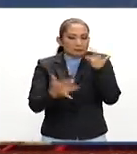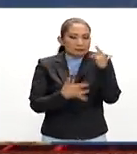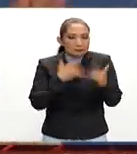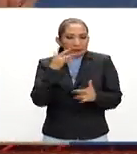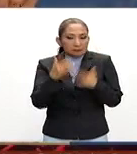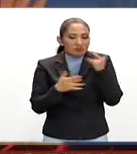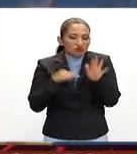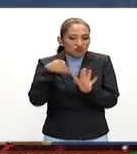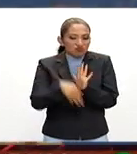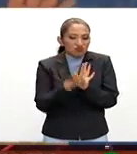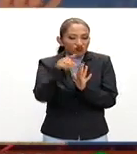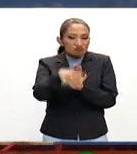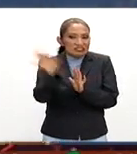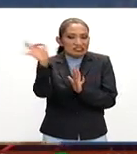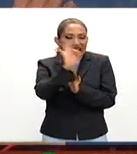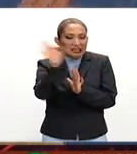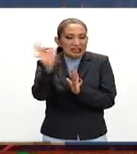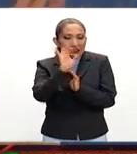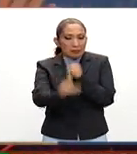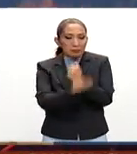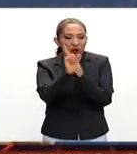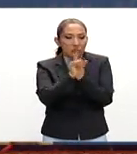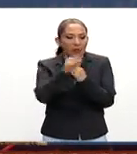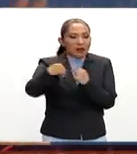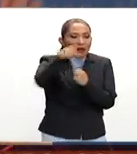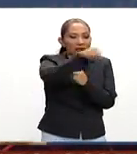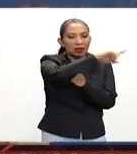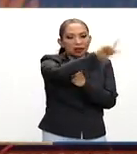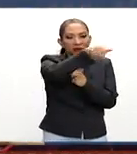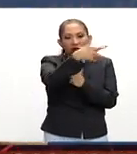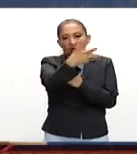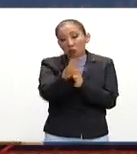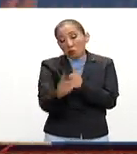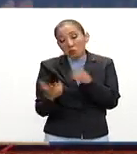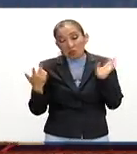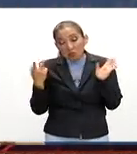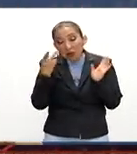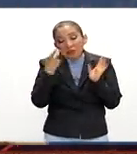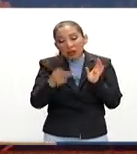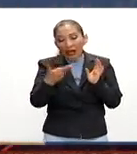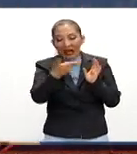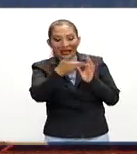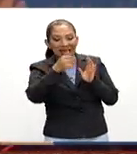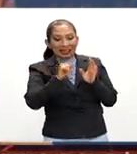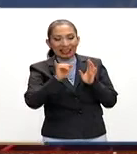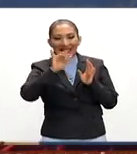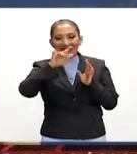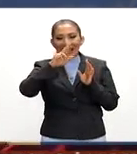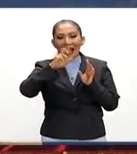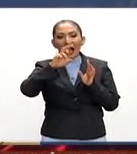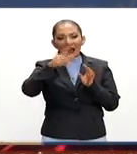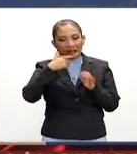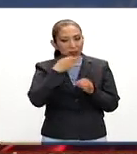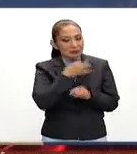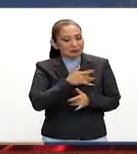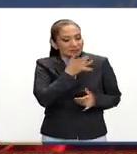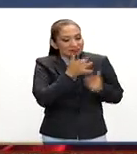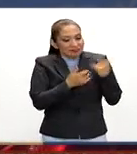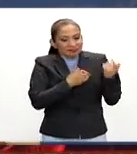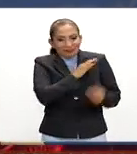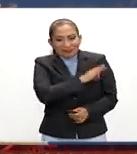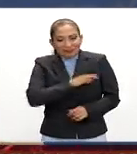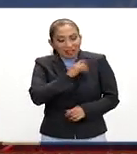inestabilidad y de posibles disturbios después del 8 de noviembre. Así que Hillary Clinton tiene mucho de qué festejar. Yo creo que esto